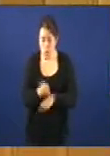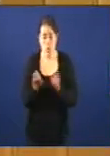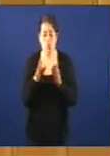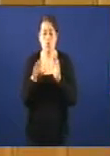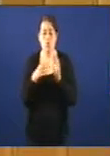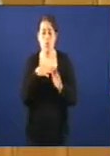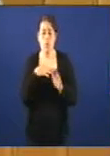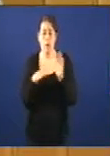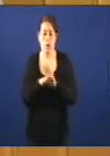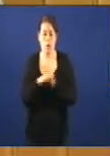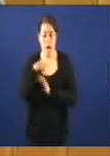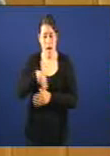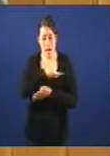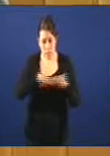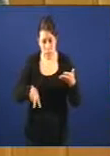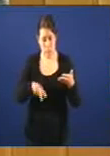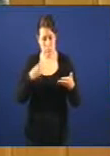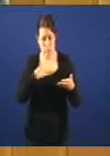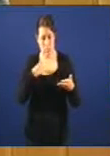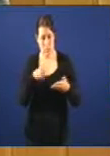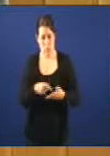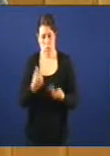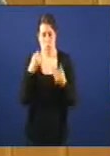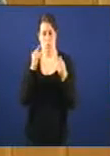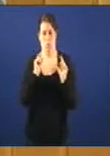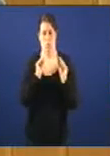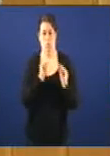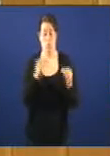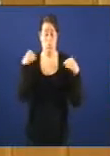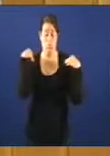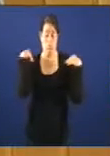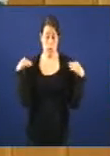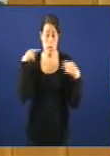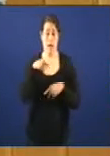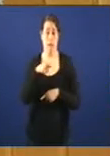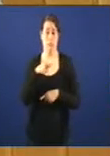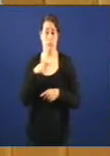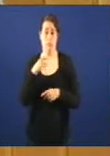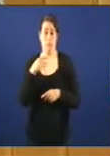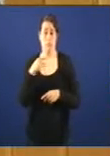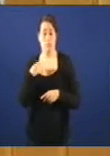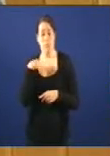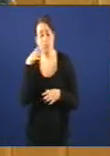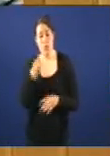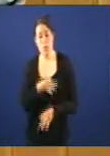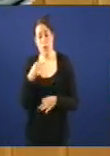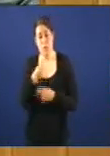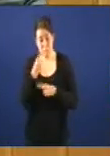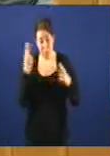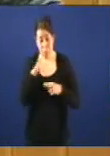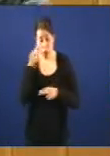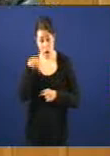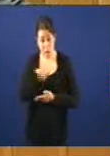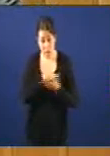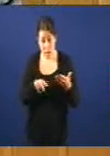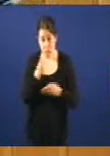país e se haciendo unha labor tan importante como é a seguridade pública. Por que? Porque neste país o que vai a facer